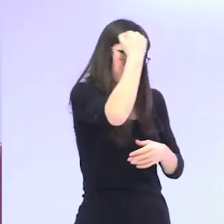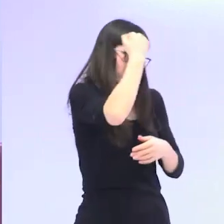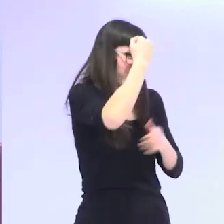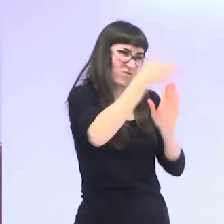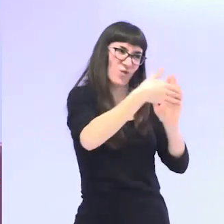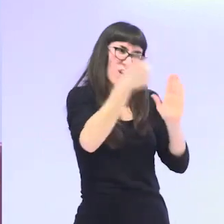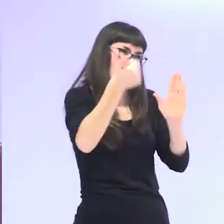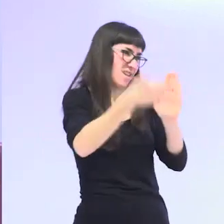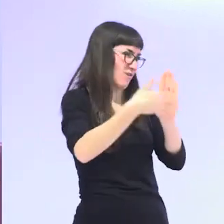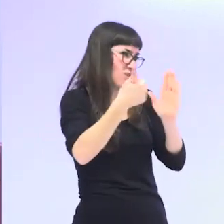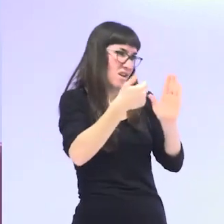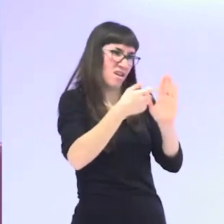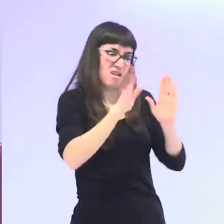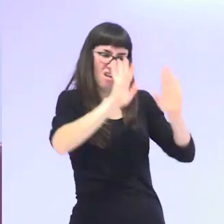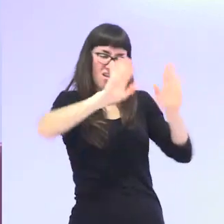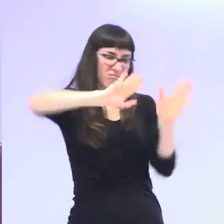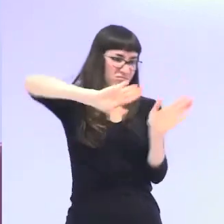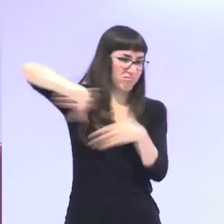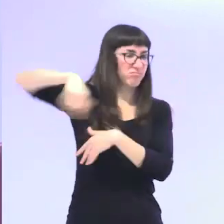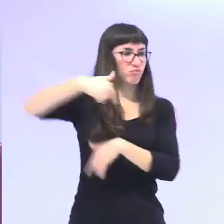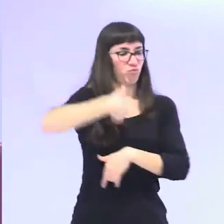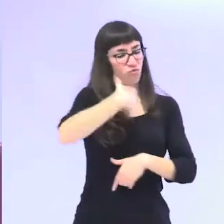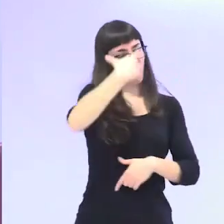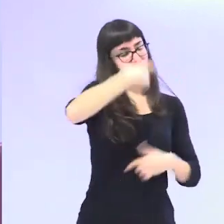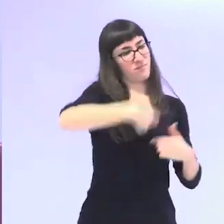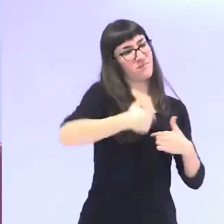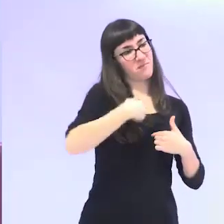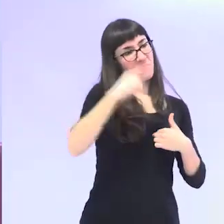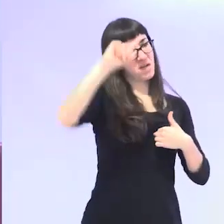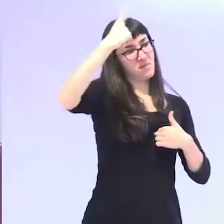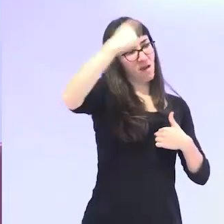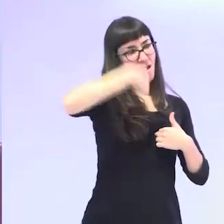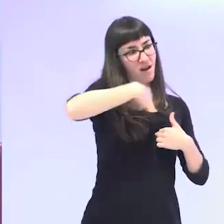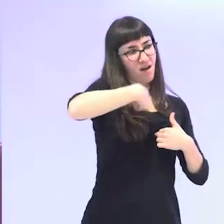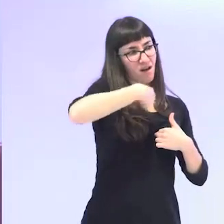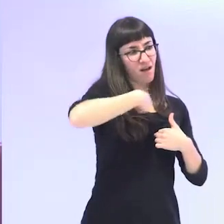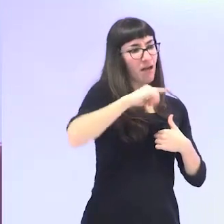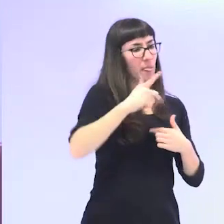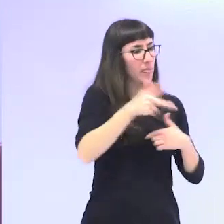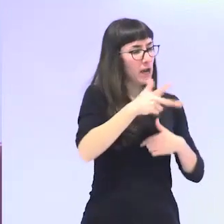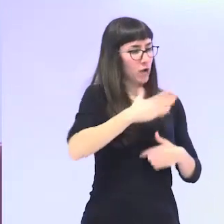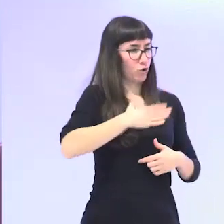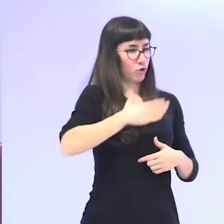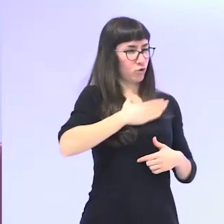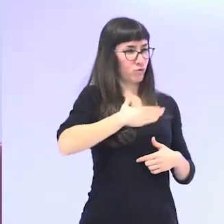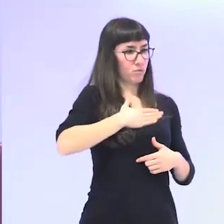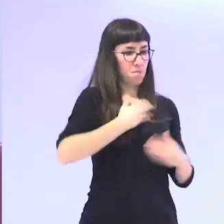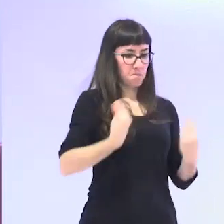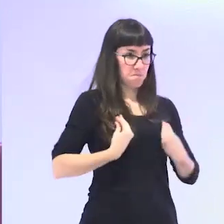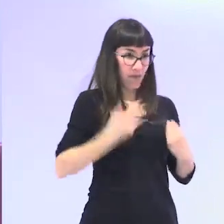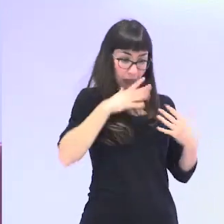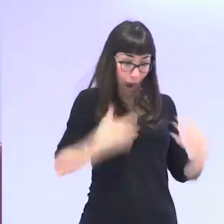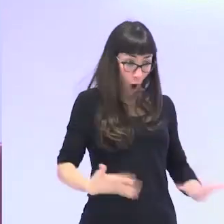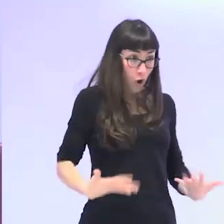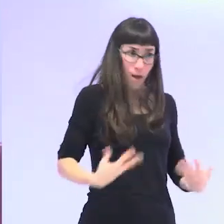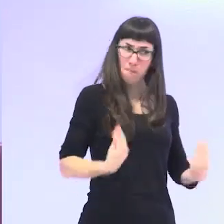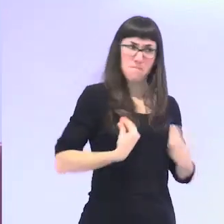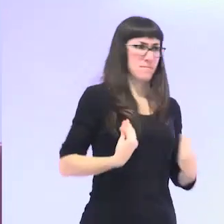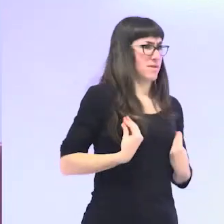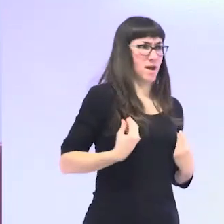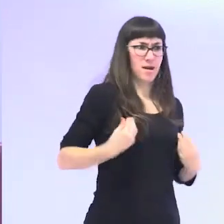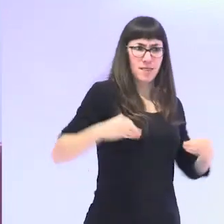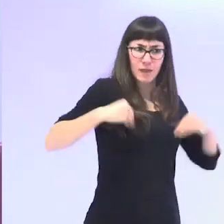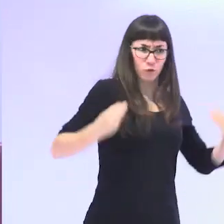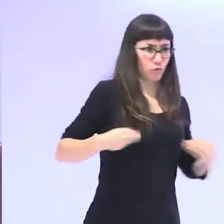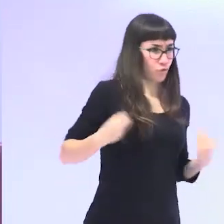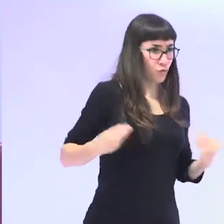ponernos la primera de la fila y a luchar por derechos que consideramos importantes y sobre todo vivir este presente teniendo en cuenta que nos